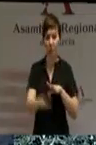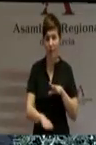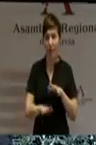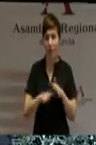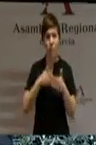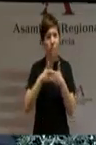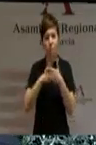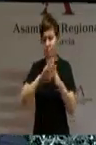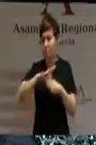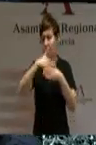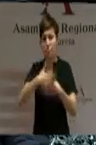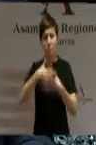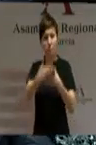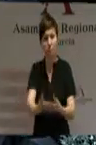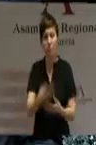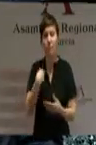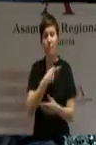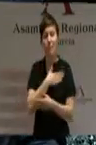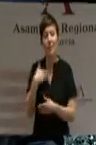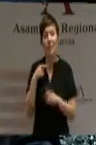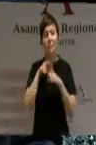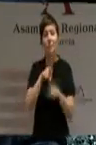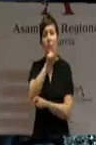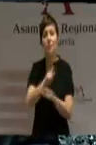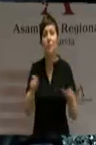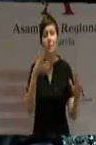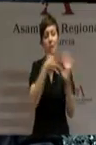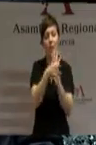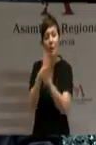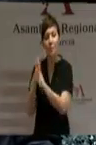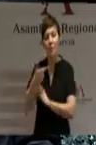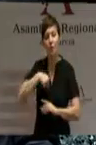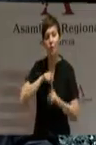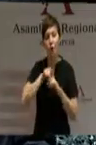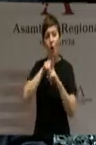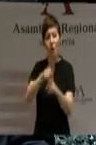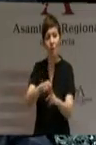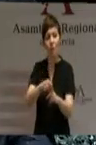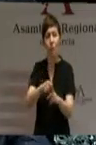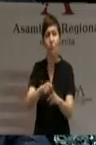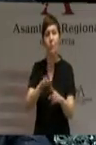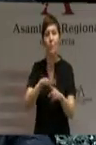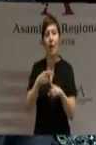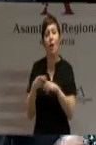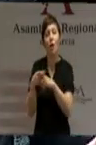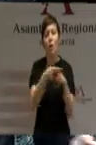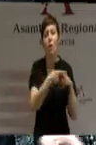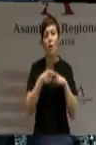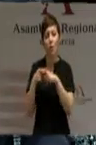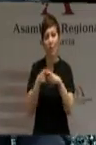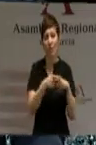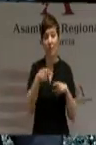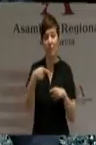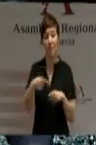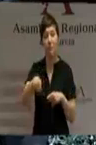instituciones explicar a los ciudadanos cuáles son nuestros objetivos como región para que los compartan y trabajen,